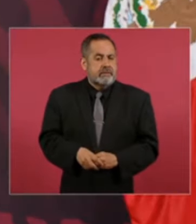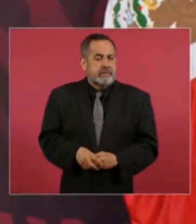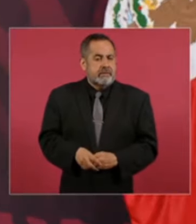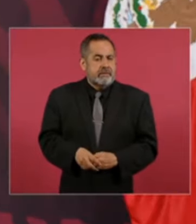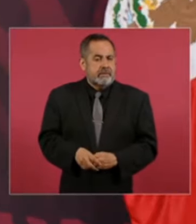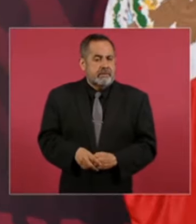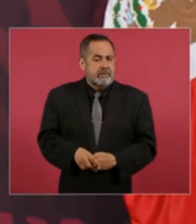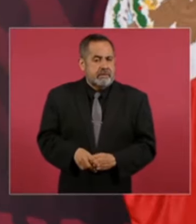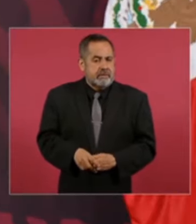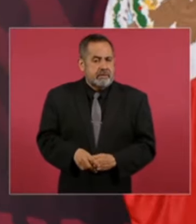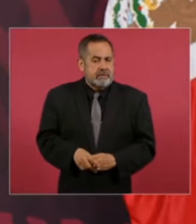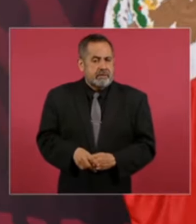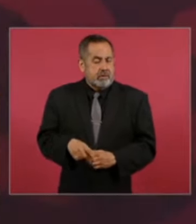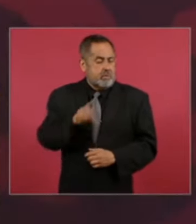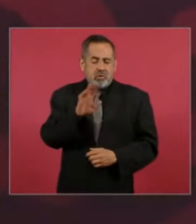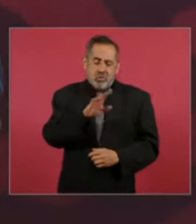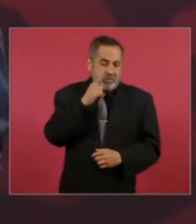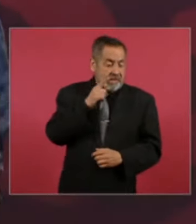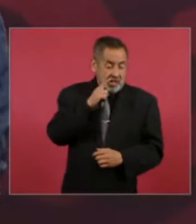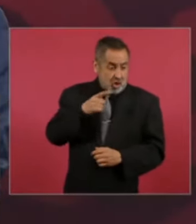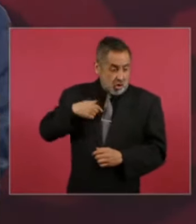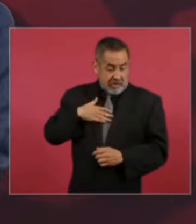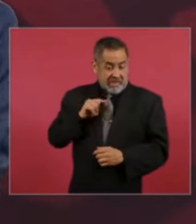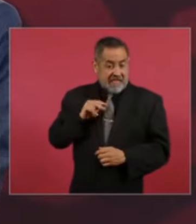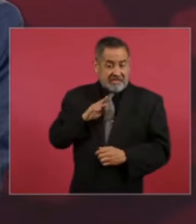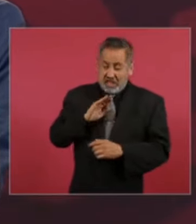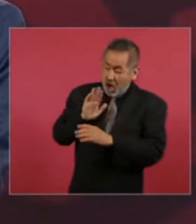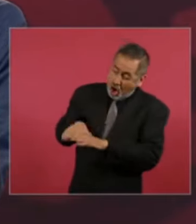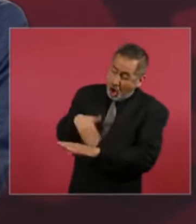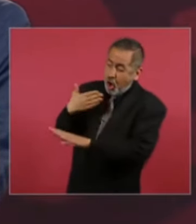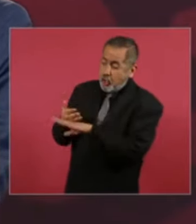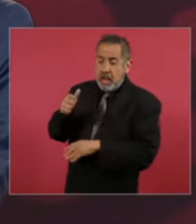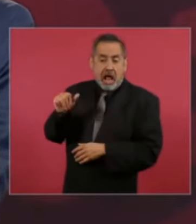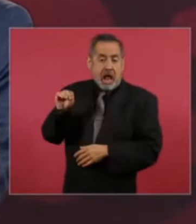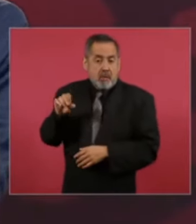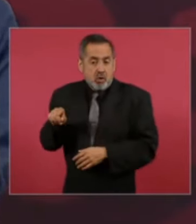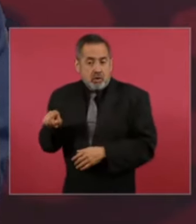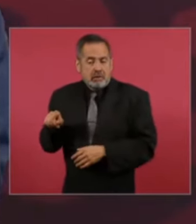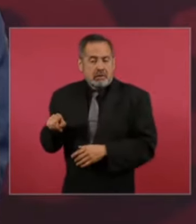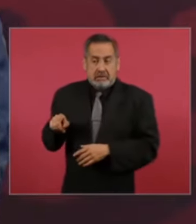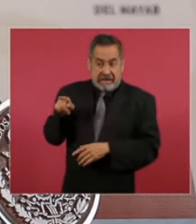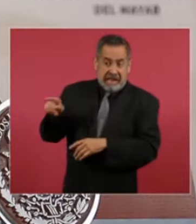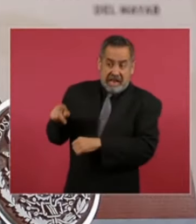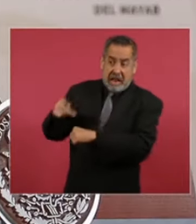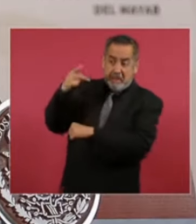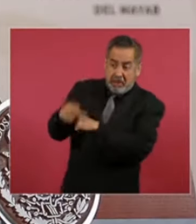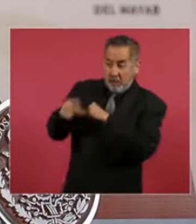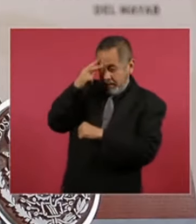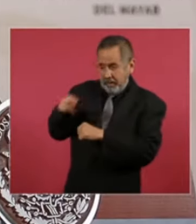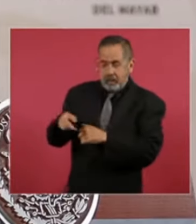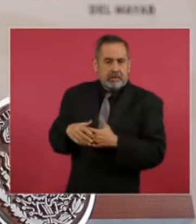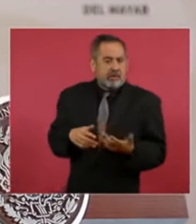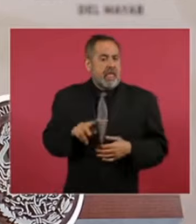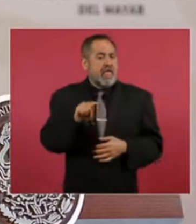por completo en contra de Andrés Manuel con lo del peligro para México Televisa va a